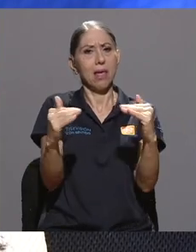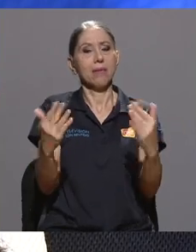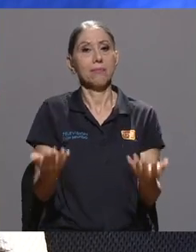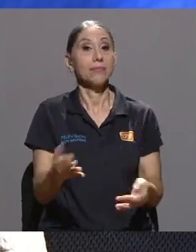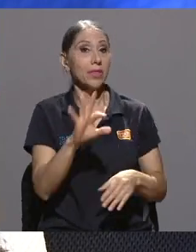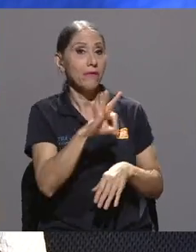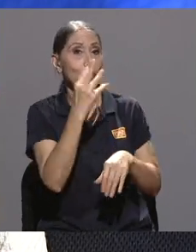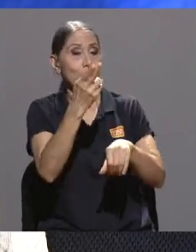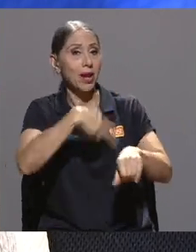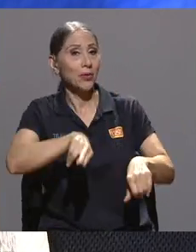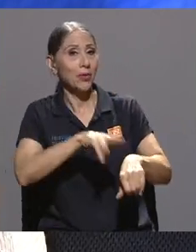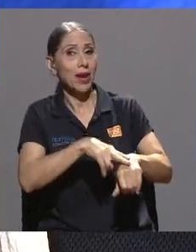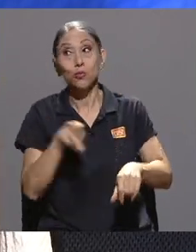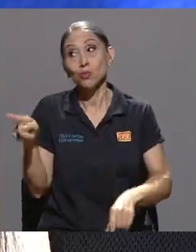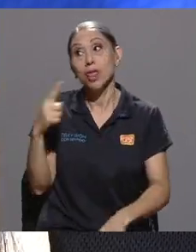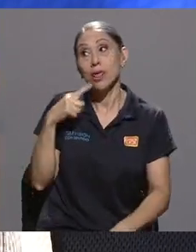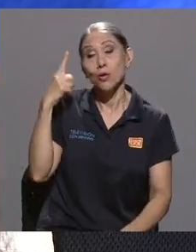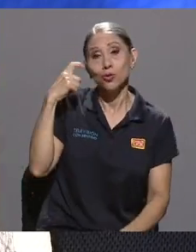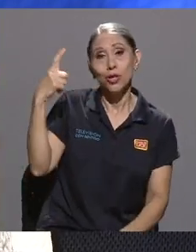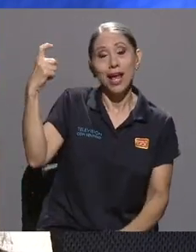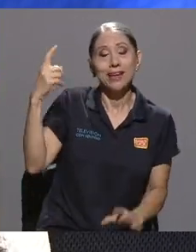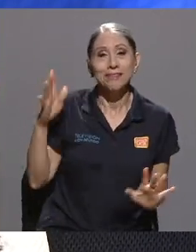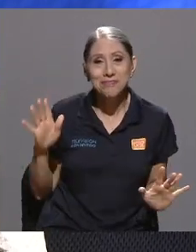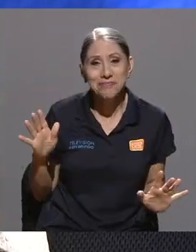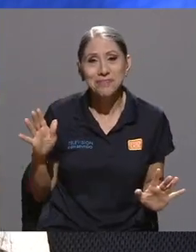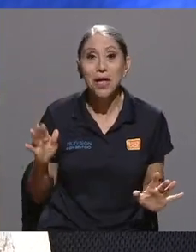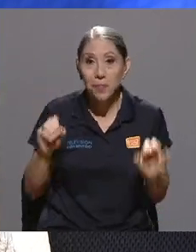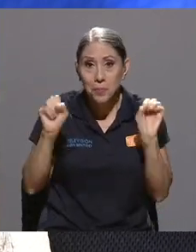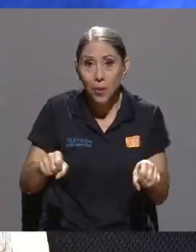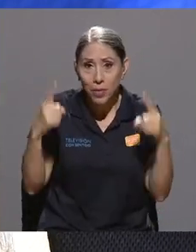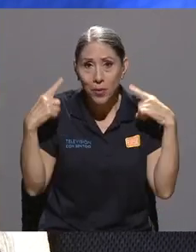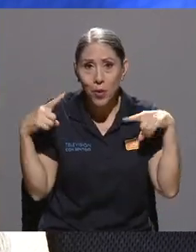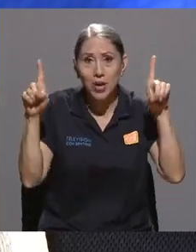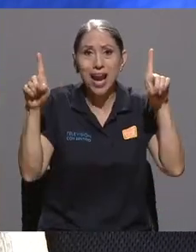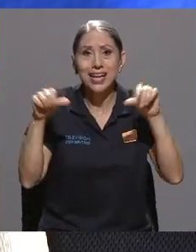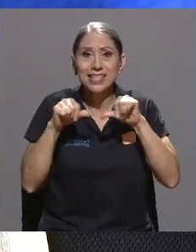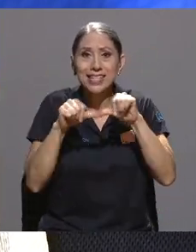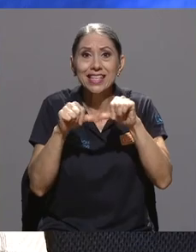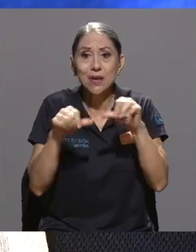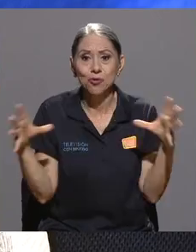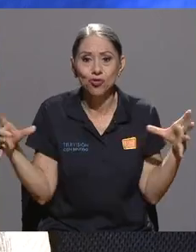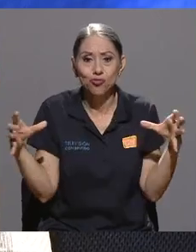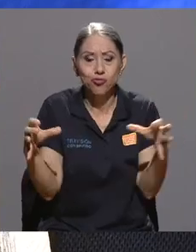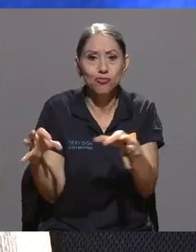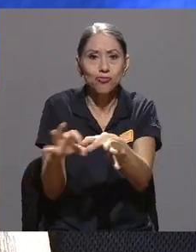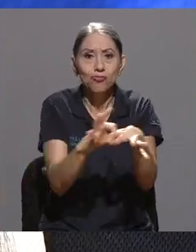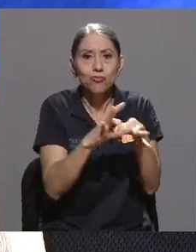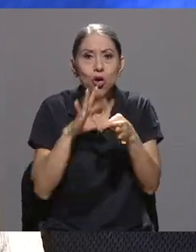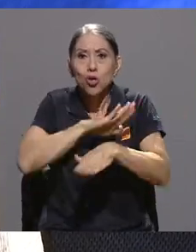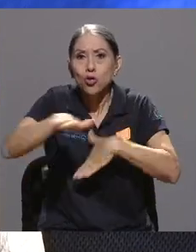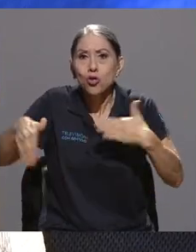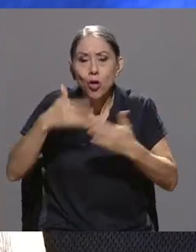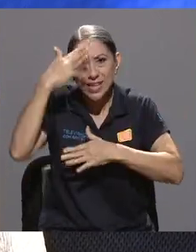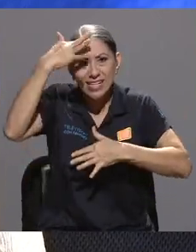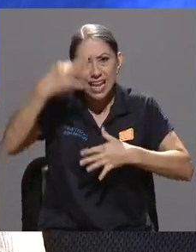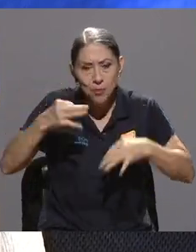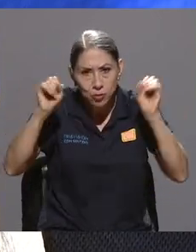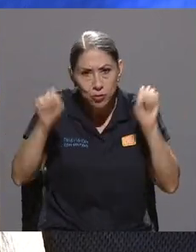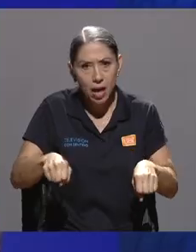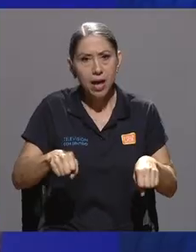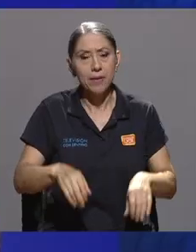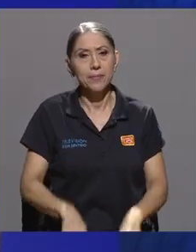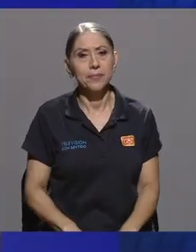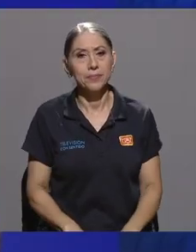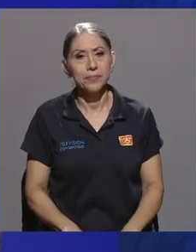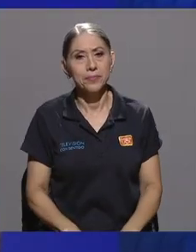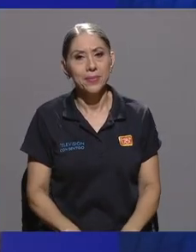De forma natural. Se dijo soñar, ¿verdad? Pero sí, yo creo que es algo que podemos lograr si nos seguimos uniendo y todas creemos que se puede lograr. Sí,